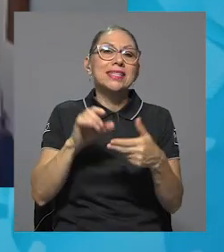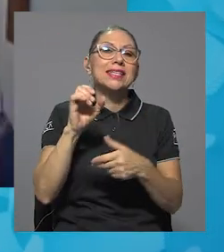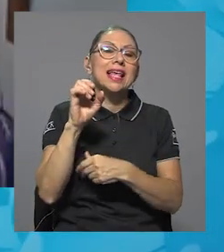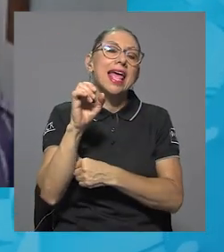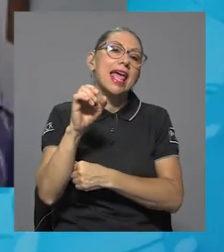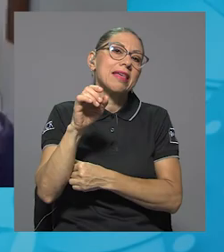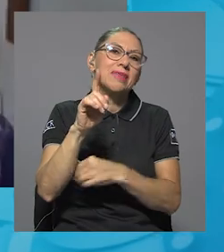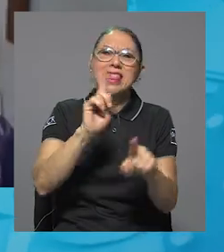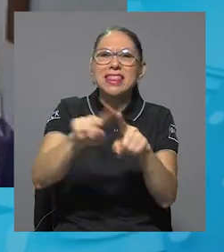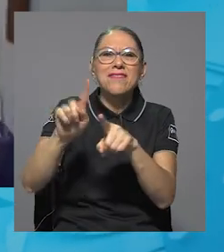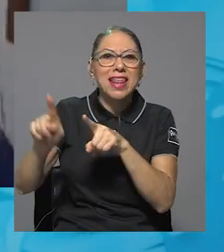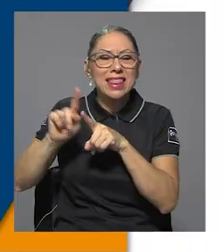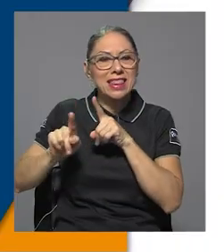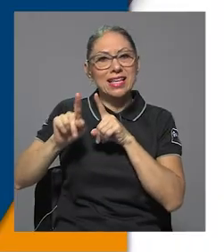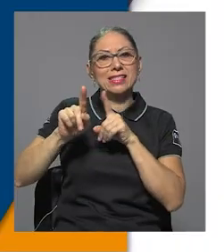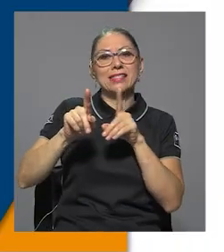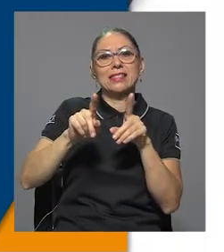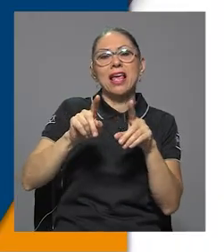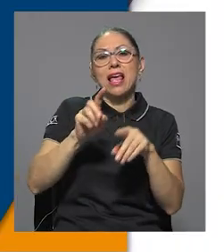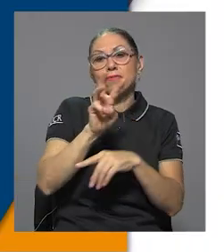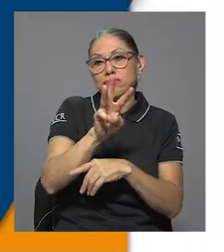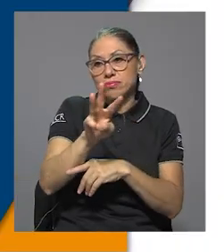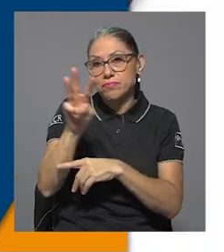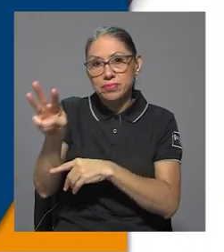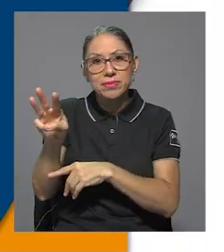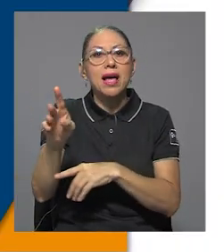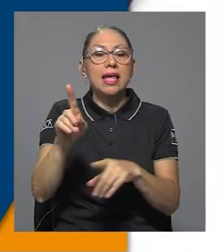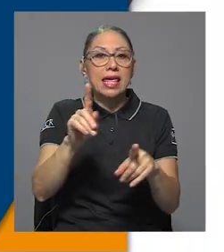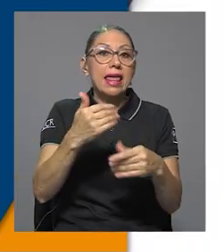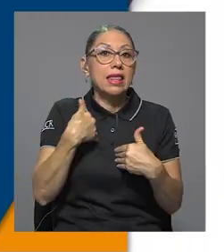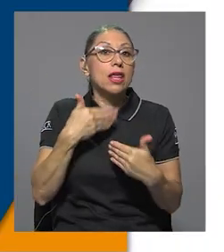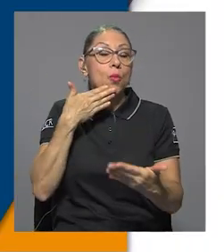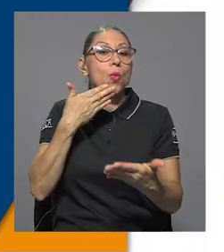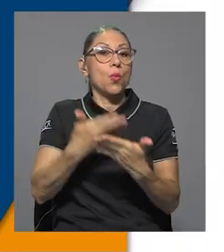en SoundCloud, en Google Podcast ya han tenido muy buena aceptación.